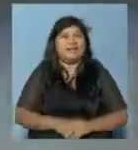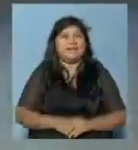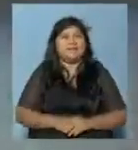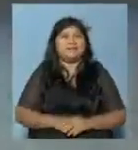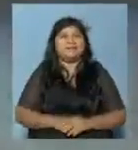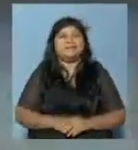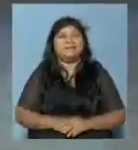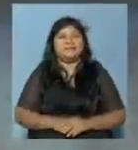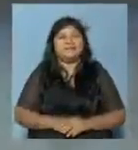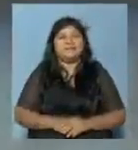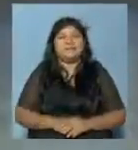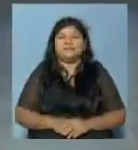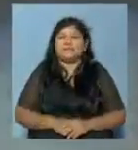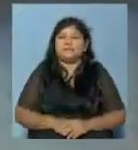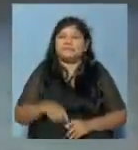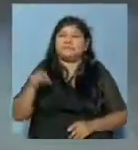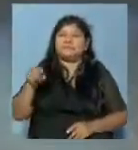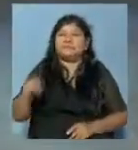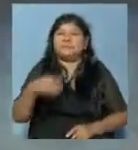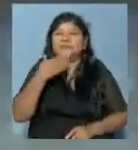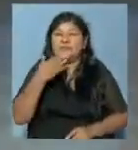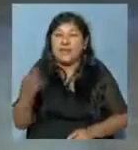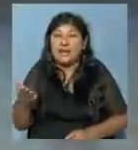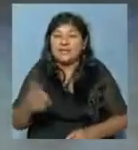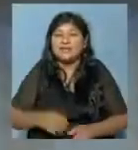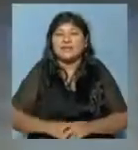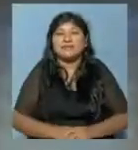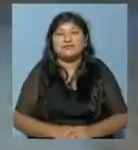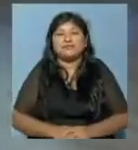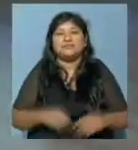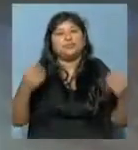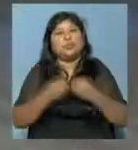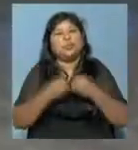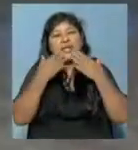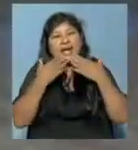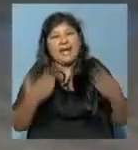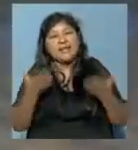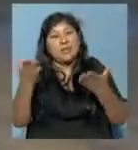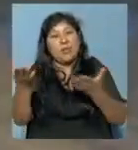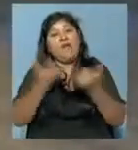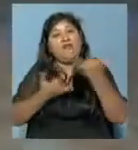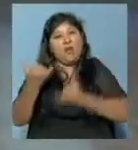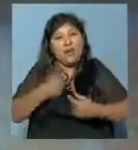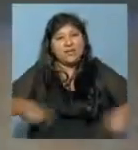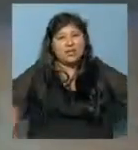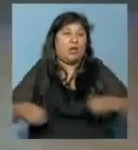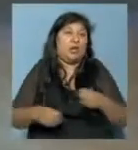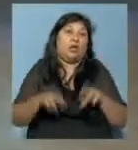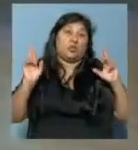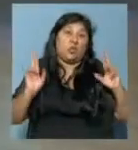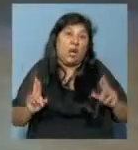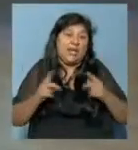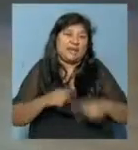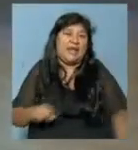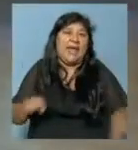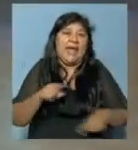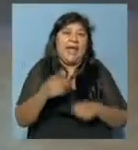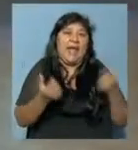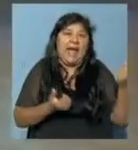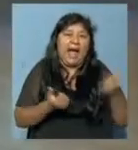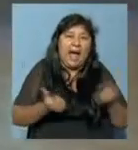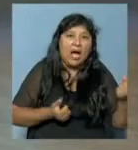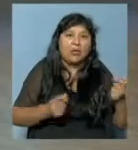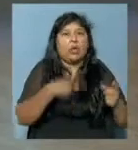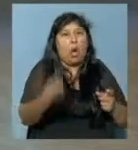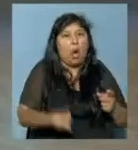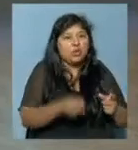inmigrantes. Adelante vos en Estudios Centrales. Muchas gracias, Jorge, por todo este informe y afortunadamente también no hubo víctimas.